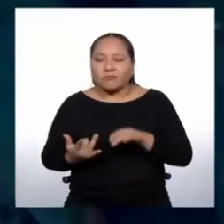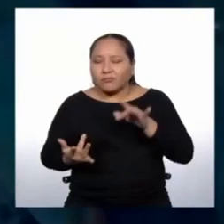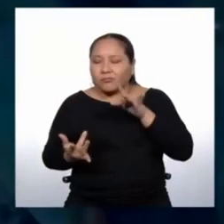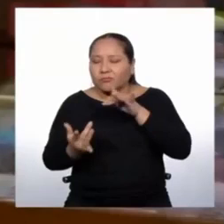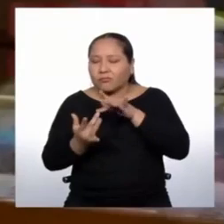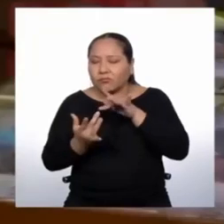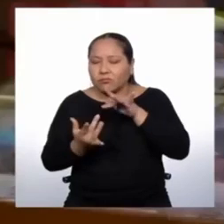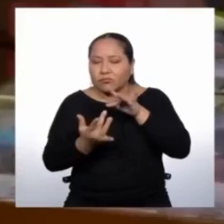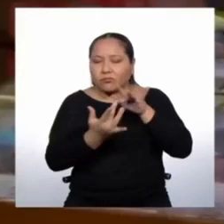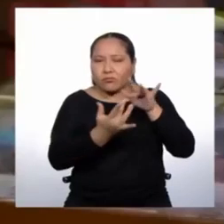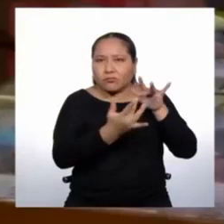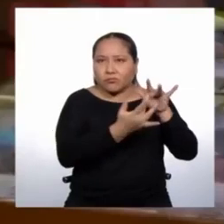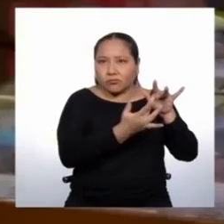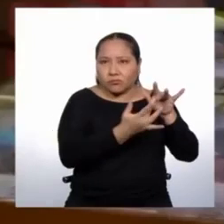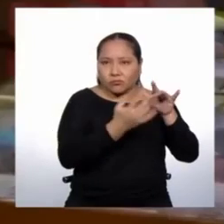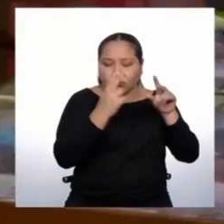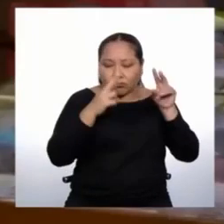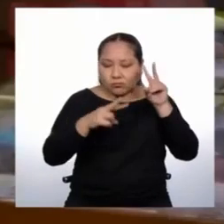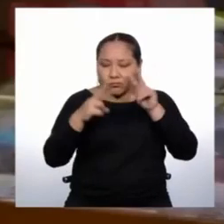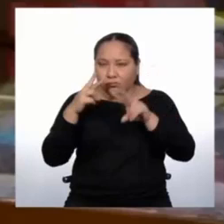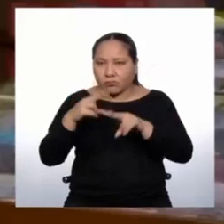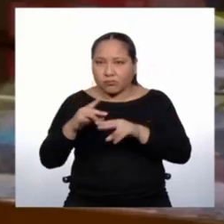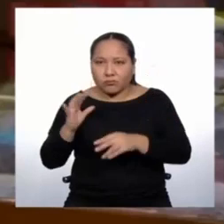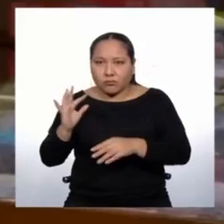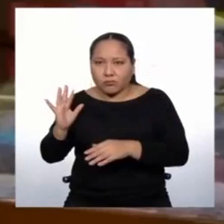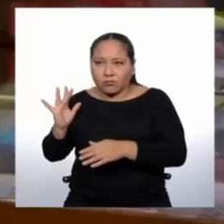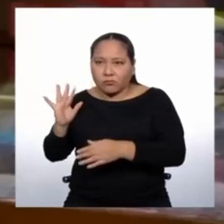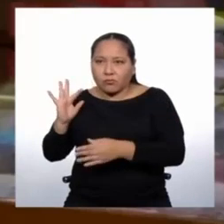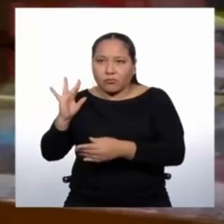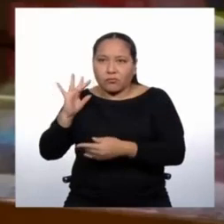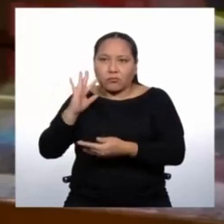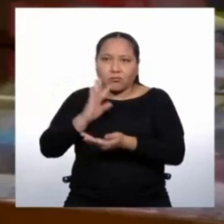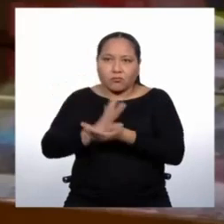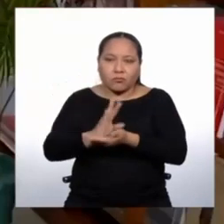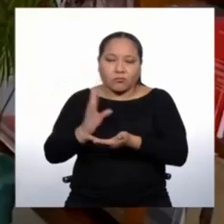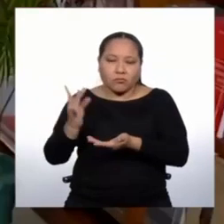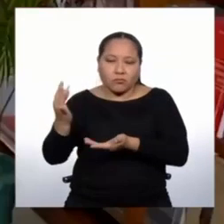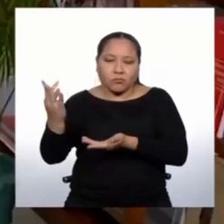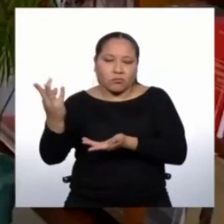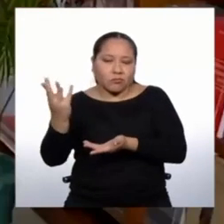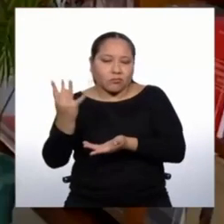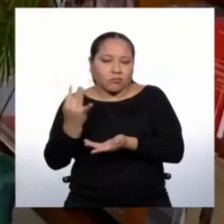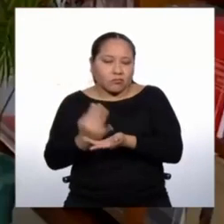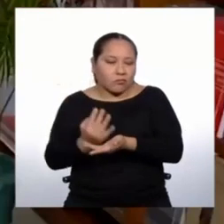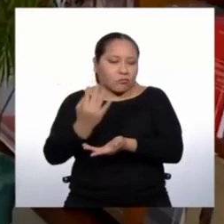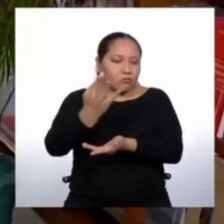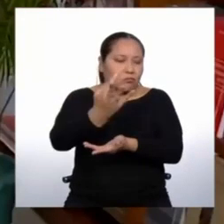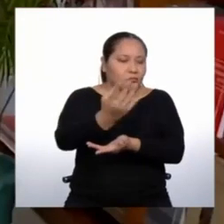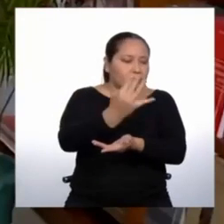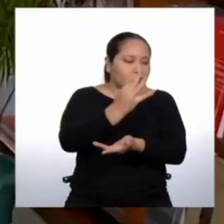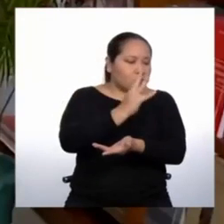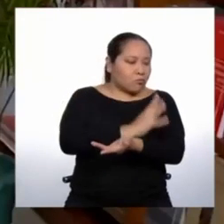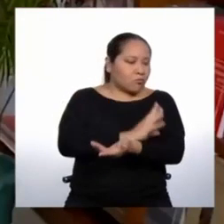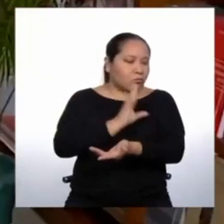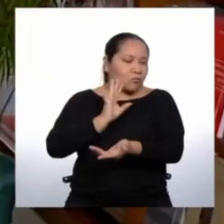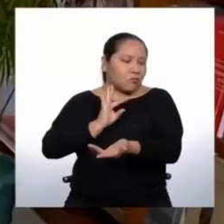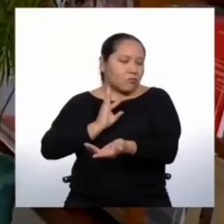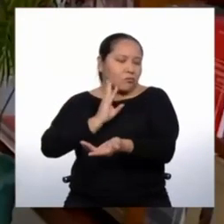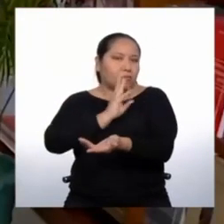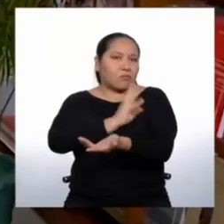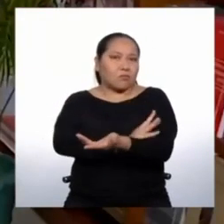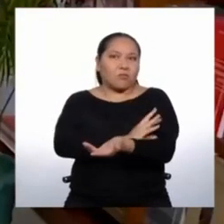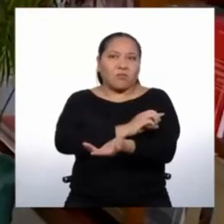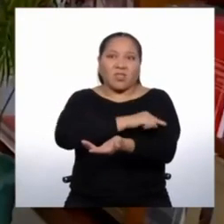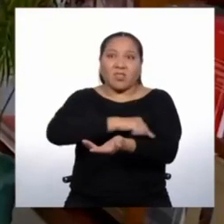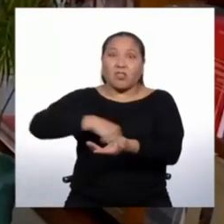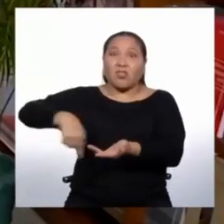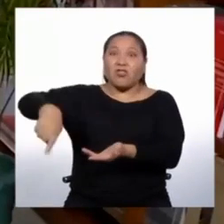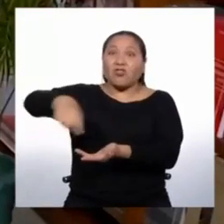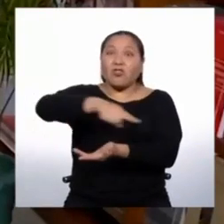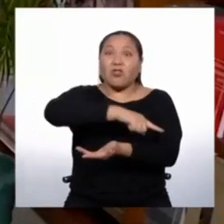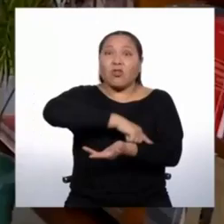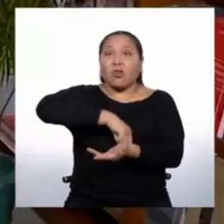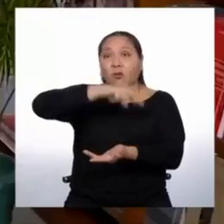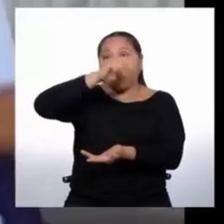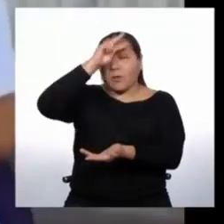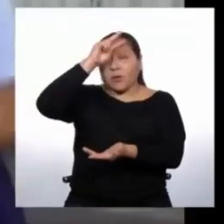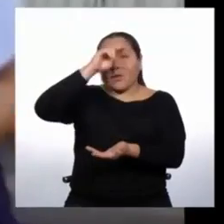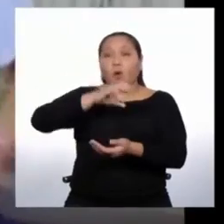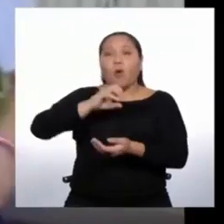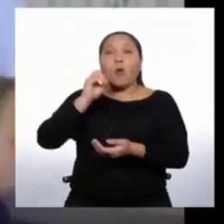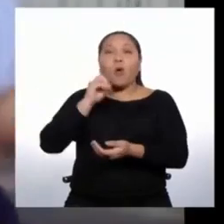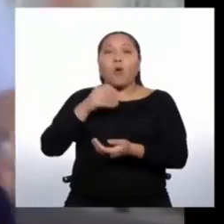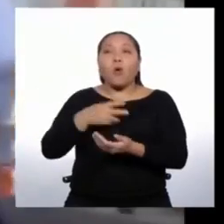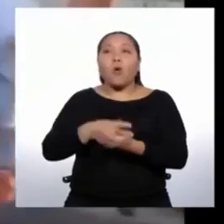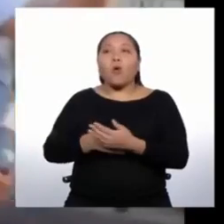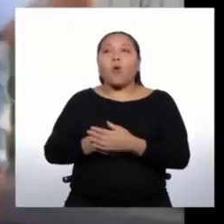este caso, las corrientes migratorias internas, y vamos a este paso que hacen hacia el norte de